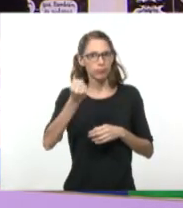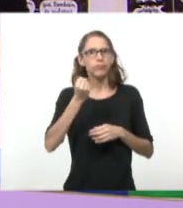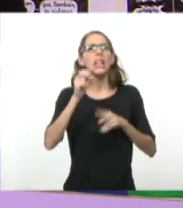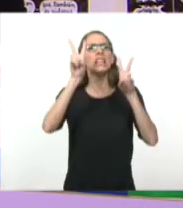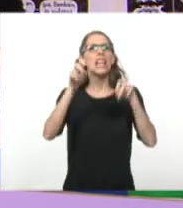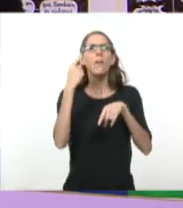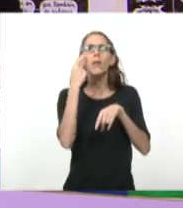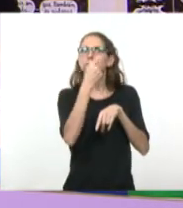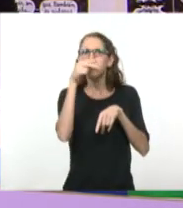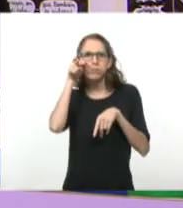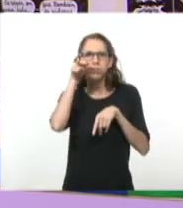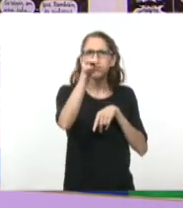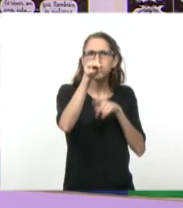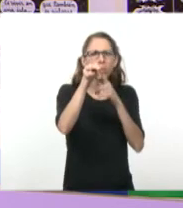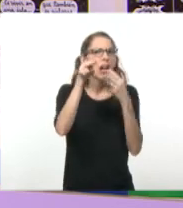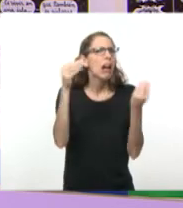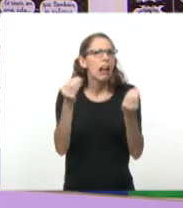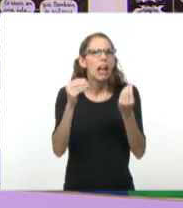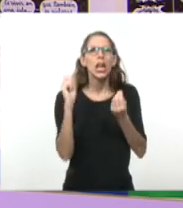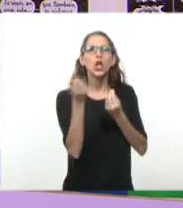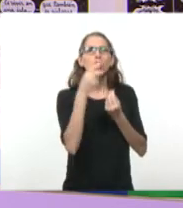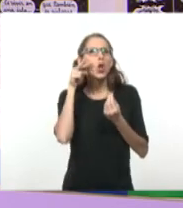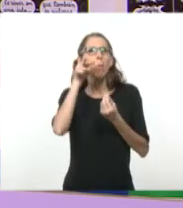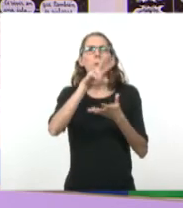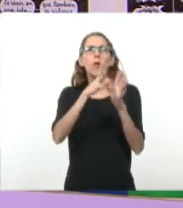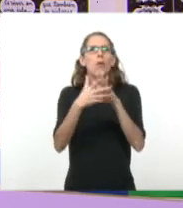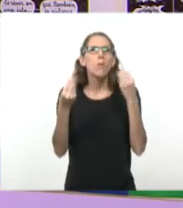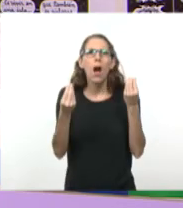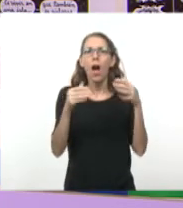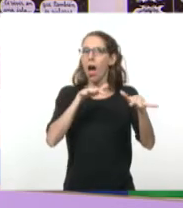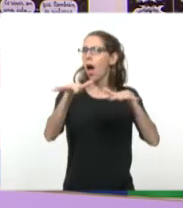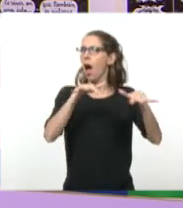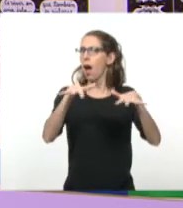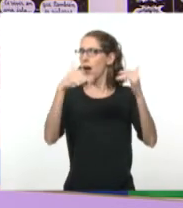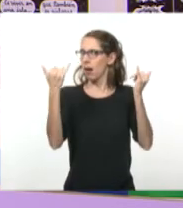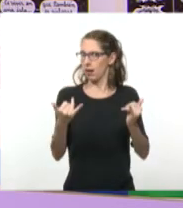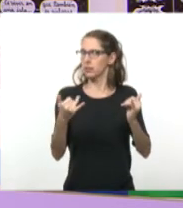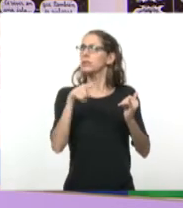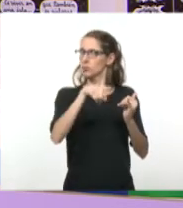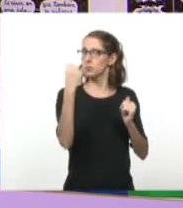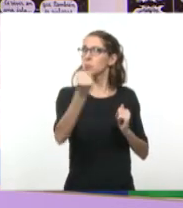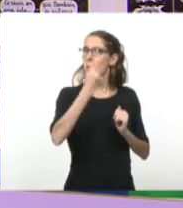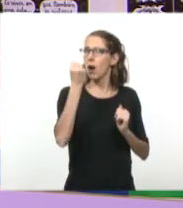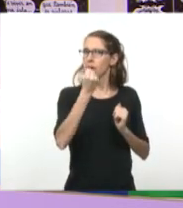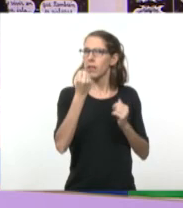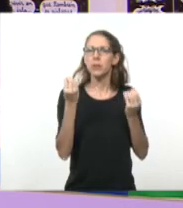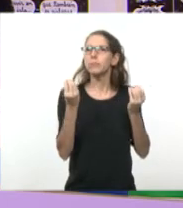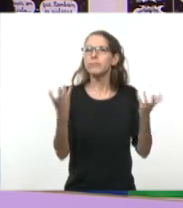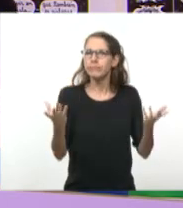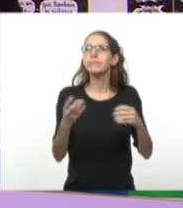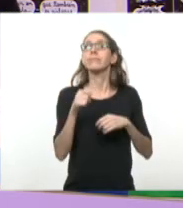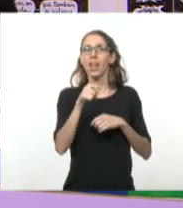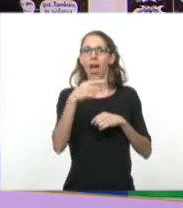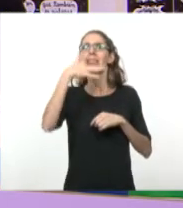es que nosotros vemos en movimiento. Y por qué es importante, porque esto nos va a ayudar bastante a